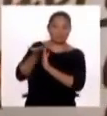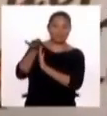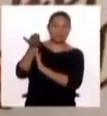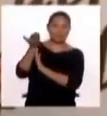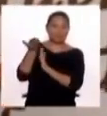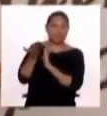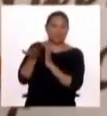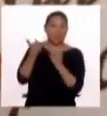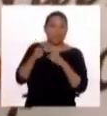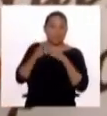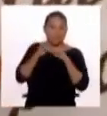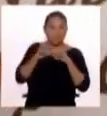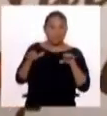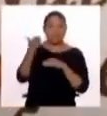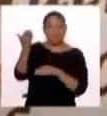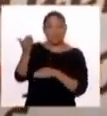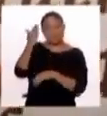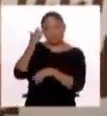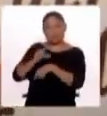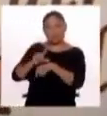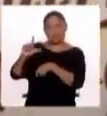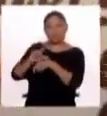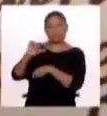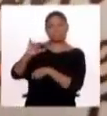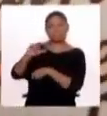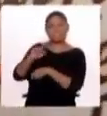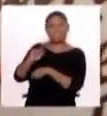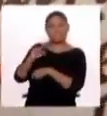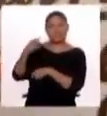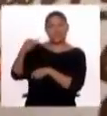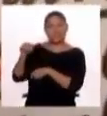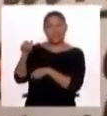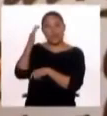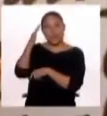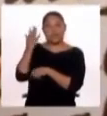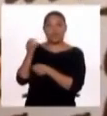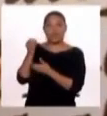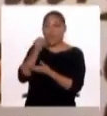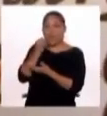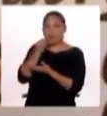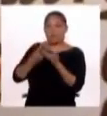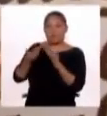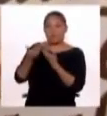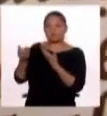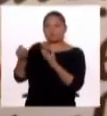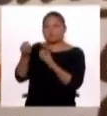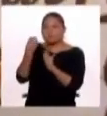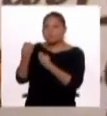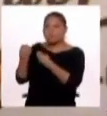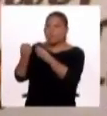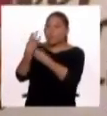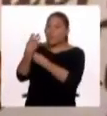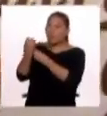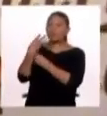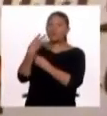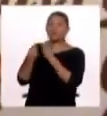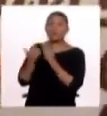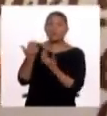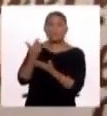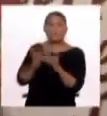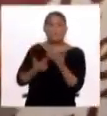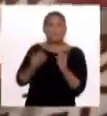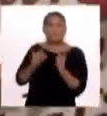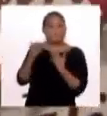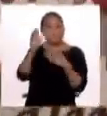metropolitana. Vamos a conversar con Jessica Huamán, ella es la decana del Colegio de Intricionistas de Lima, para que nos dé cuenta de estas cifras importantes,